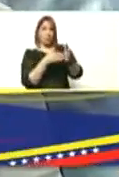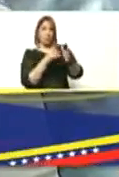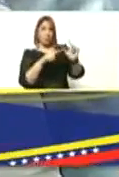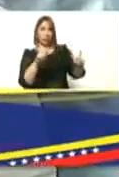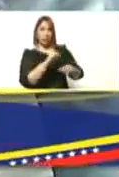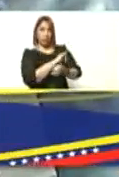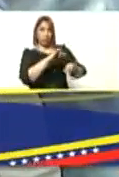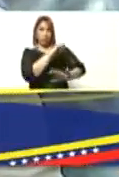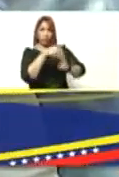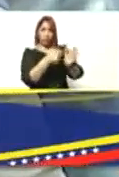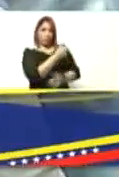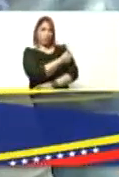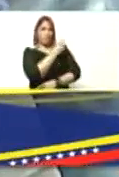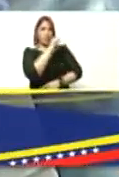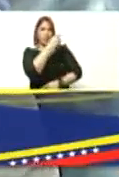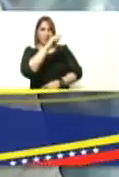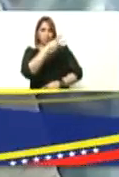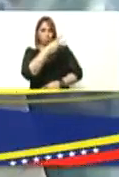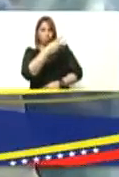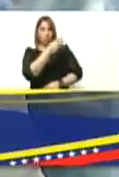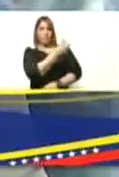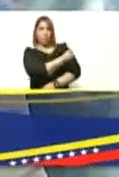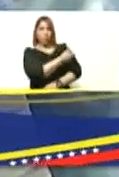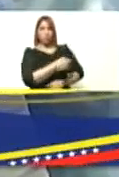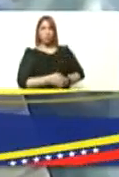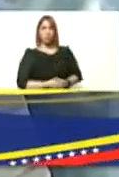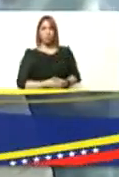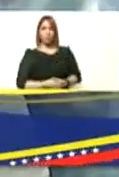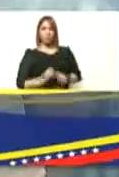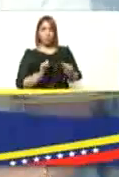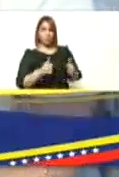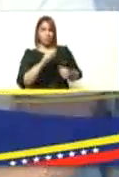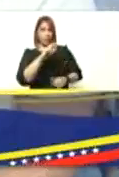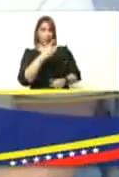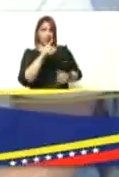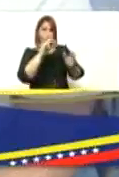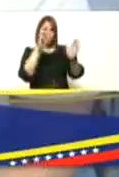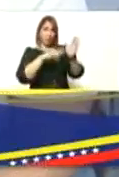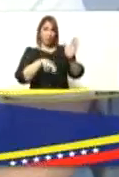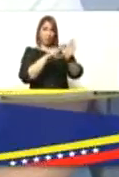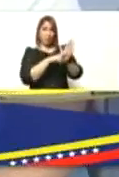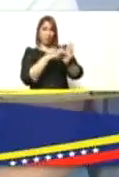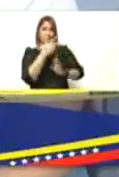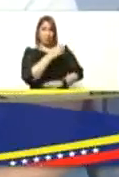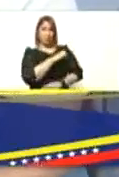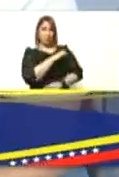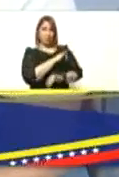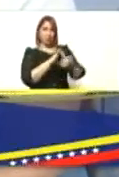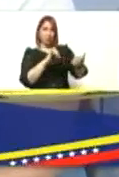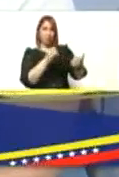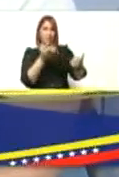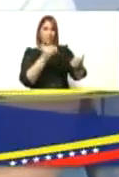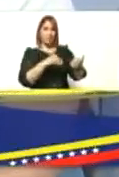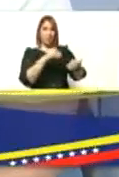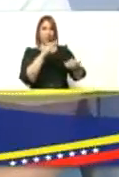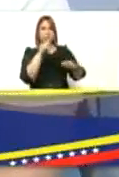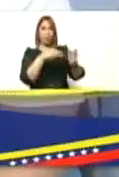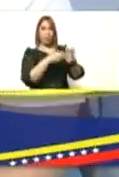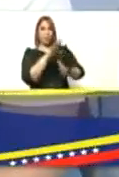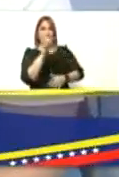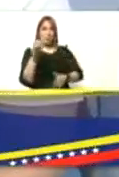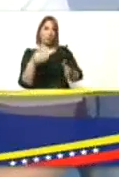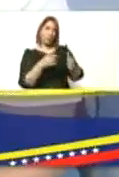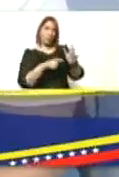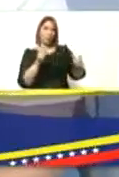vacunadas en primera y segunda dosis el inicio de la tercera dosis en este 3 de enero ya contamos con más de 2 mil 500 personas